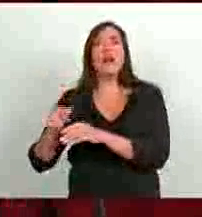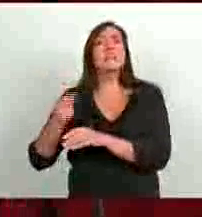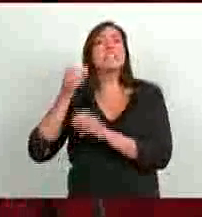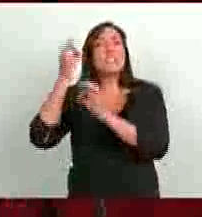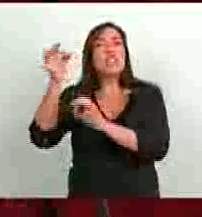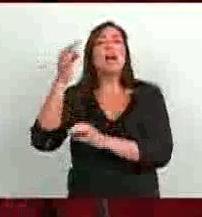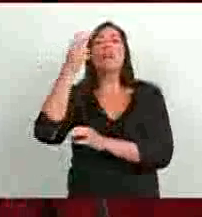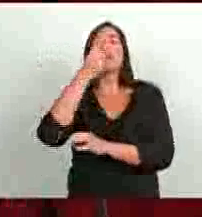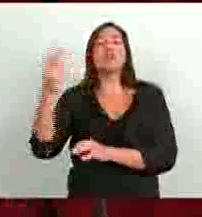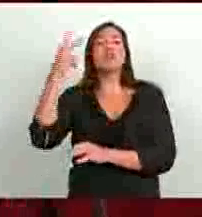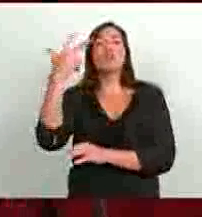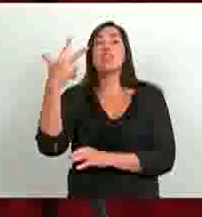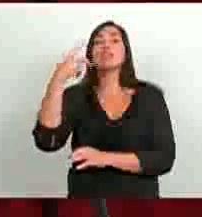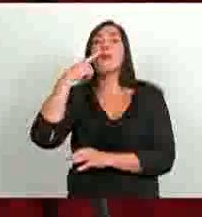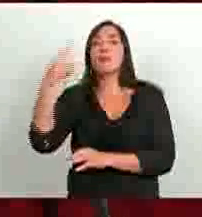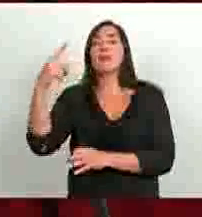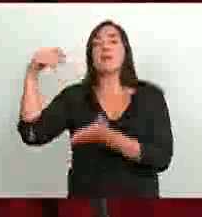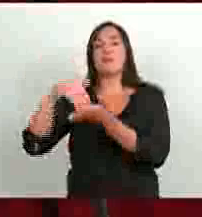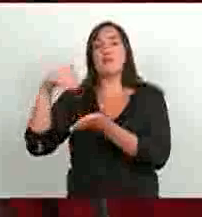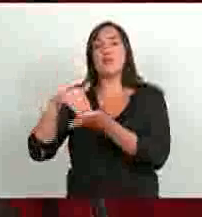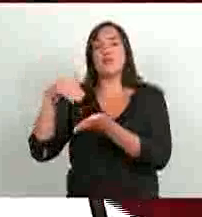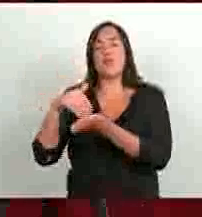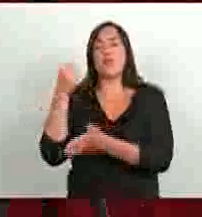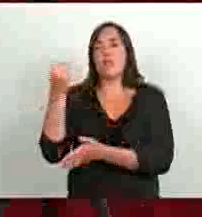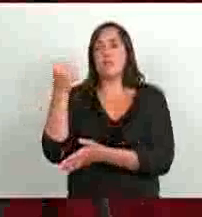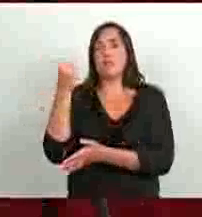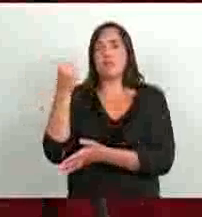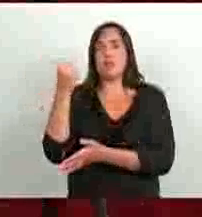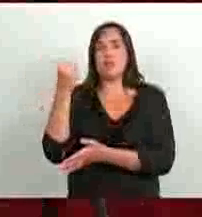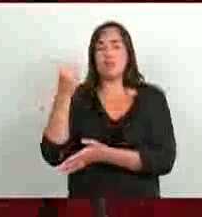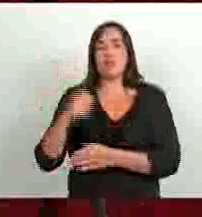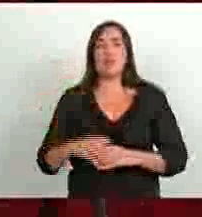suma de 203.000 millones de pesos.